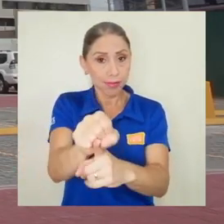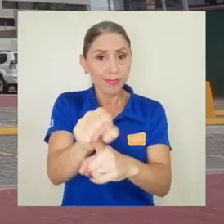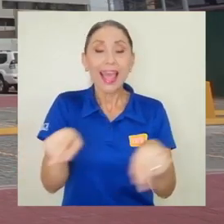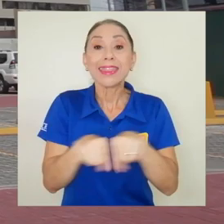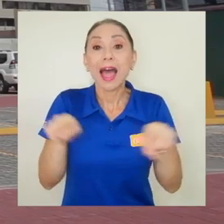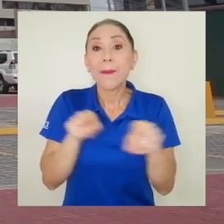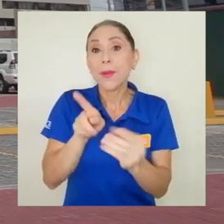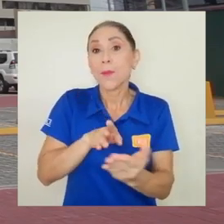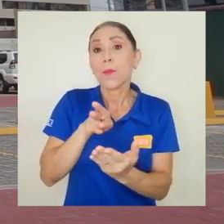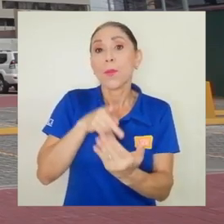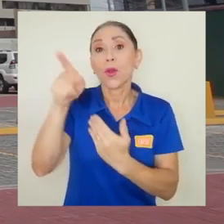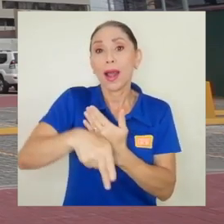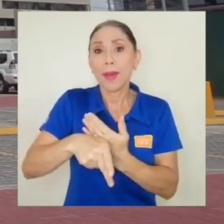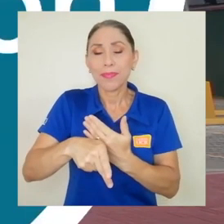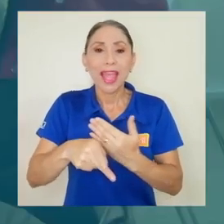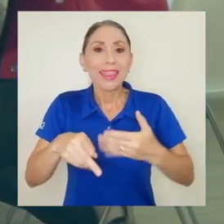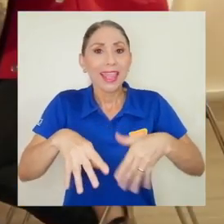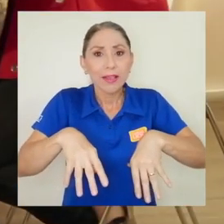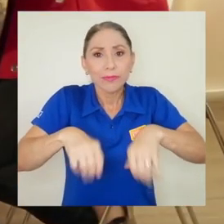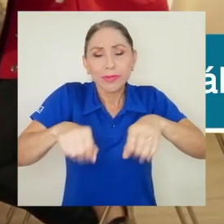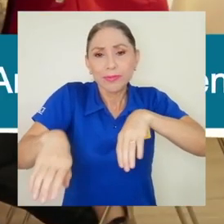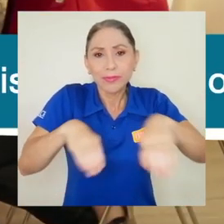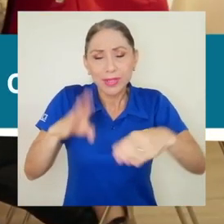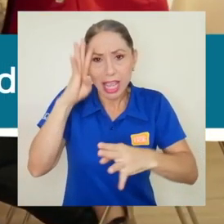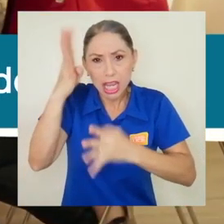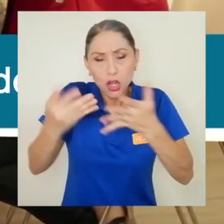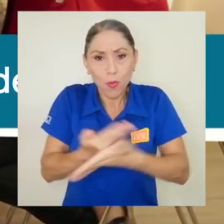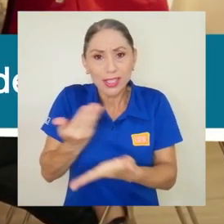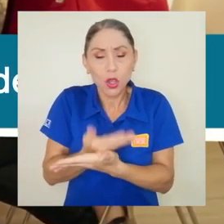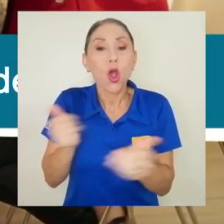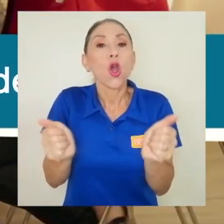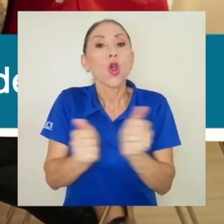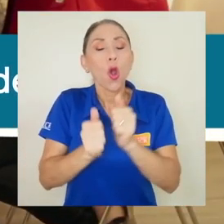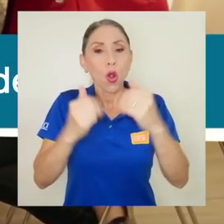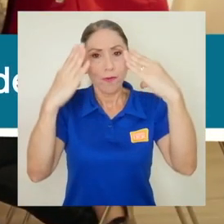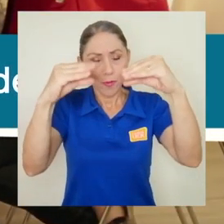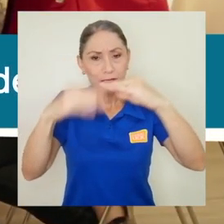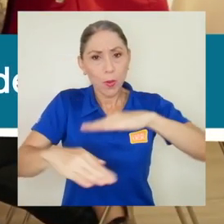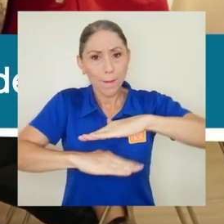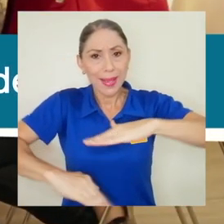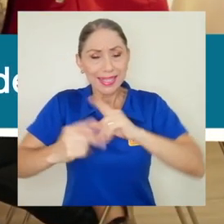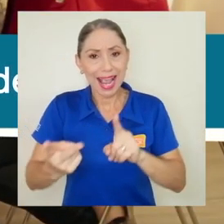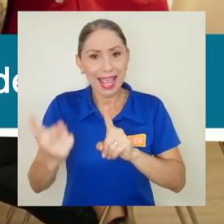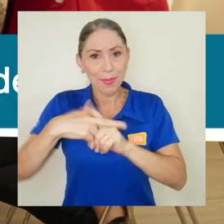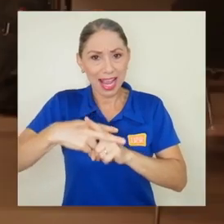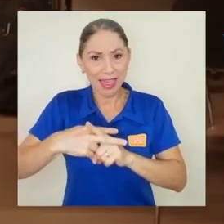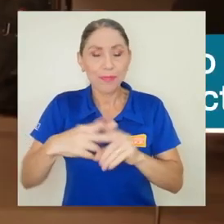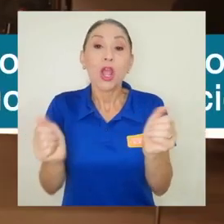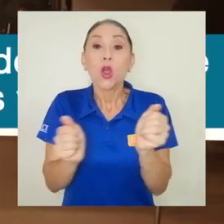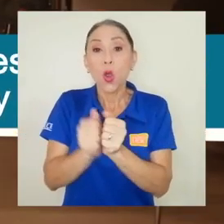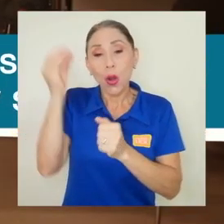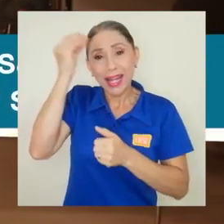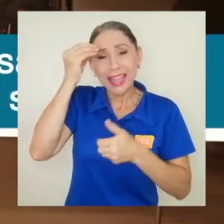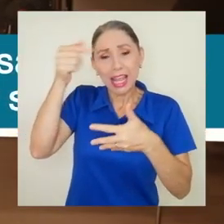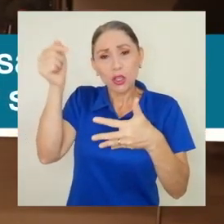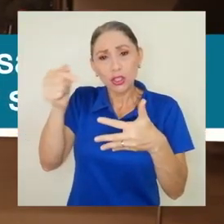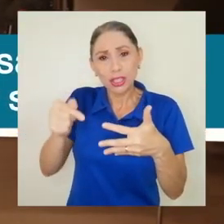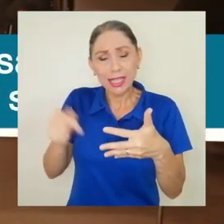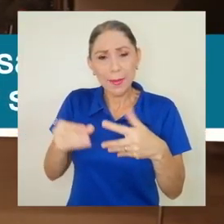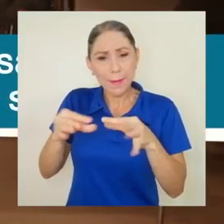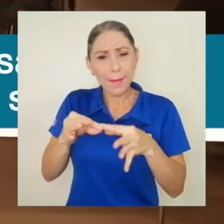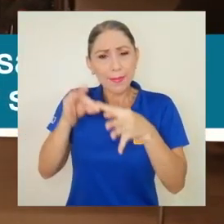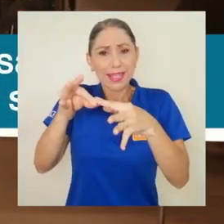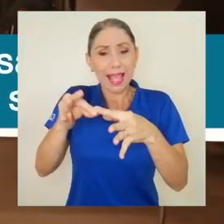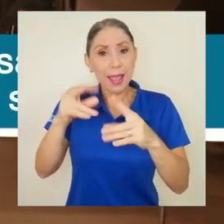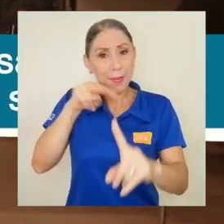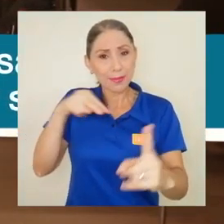programa de investigación e innovación, que desarrolla investigación básica y aplicada según criterios de pertinencia y perspectiva de modernización